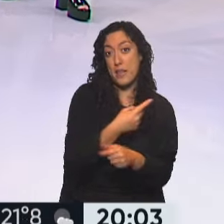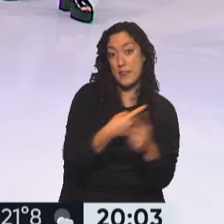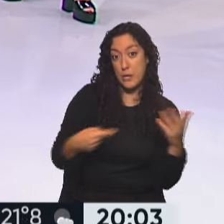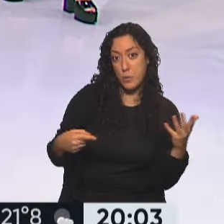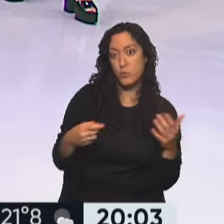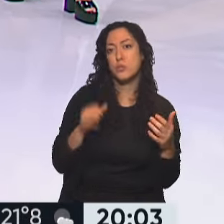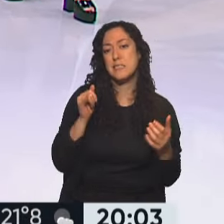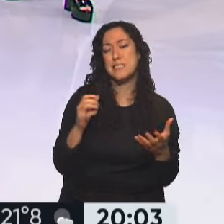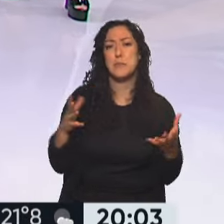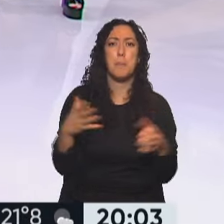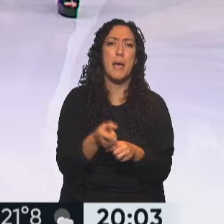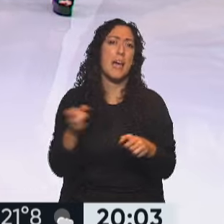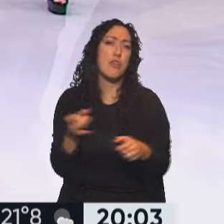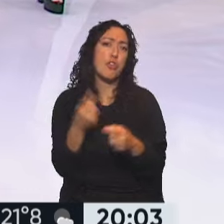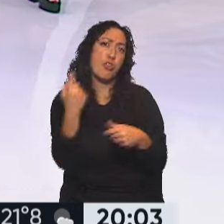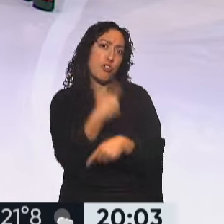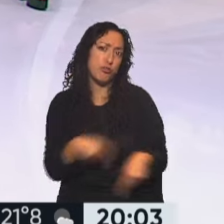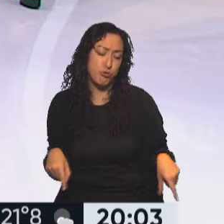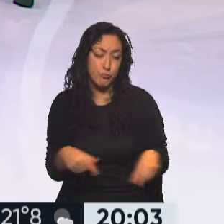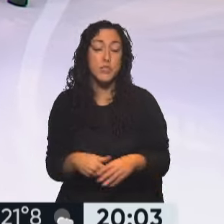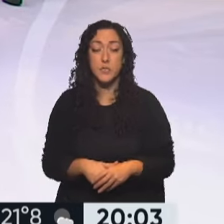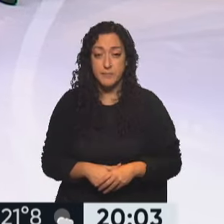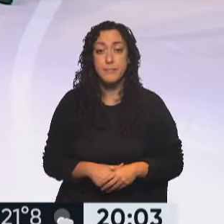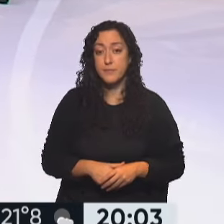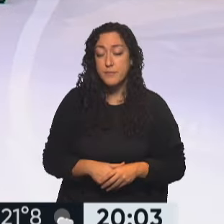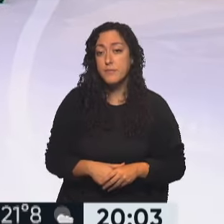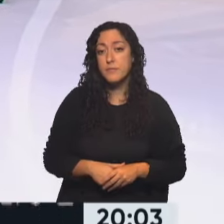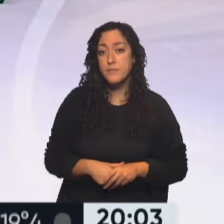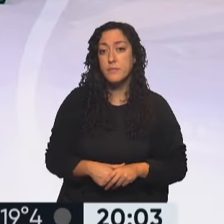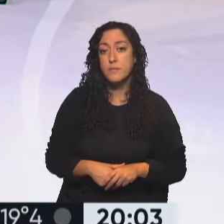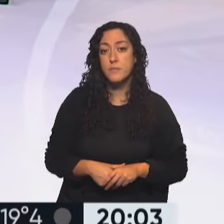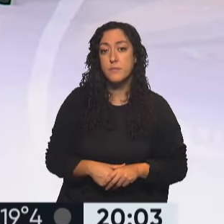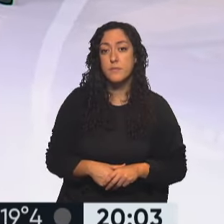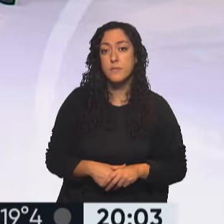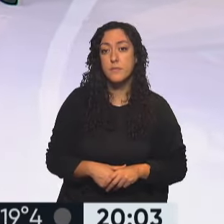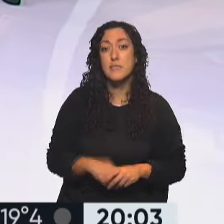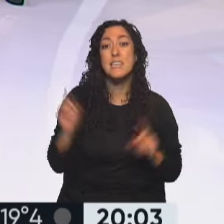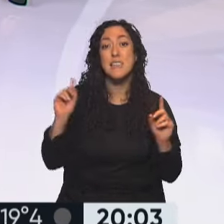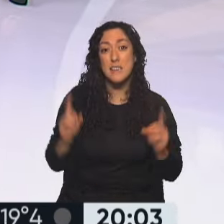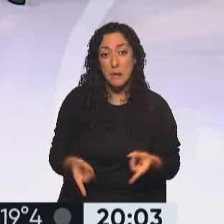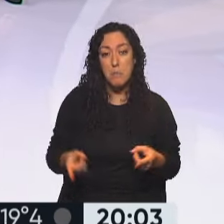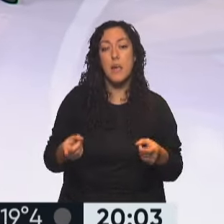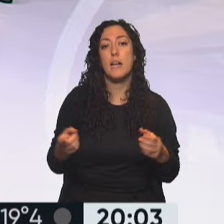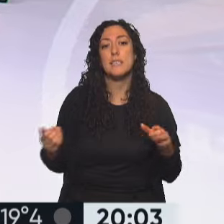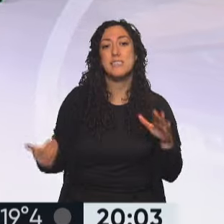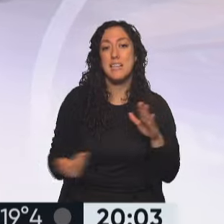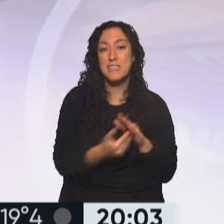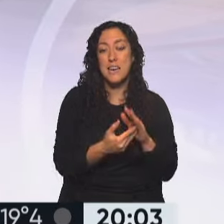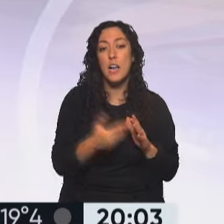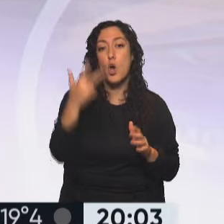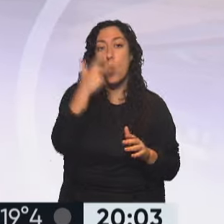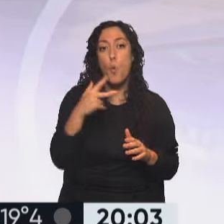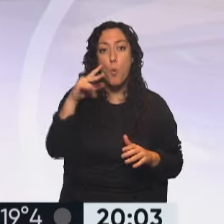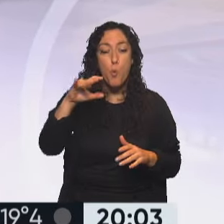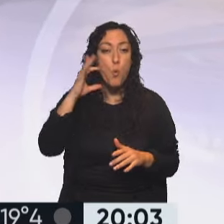todos los pedidos de transporte. Exacto, varias cuestiones que tienen que ver con el transporte. Pero nos acompaña en esta edición central Hugo Paramara,